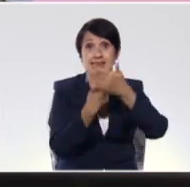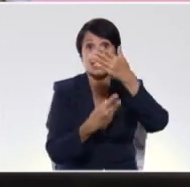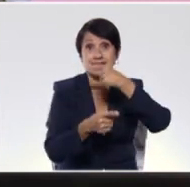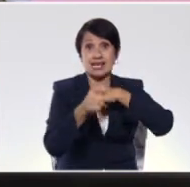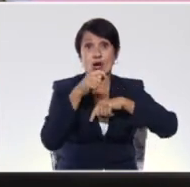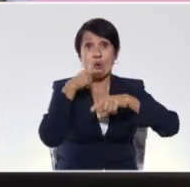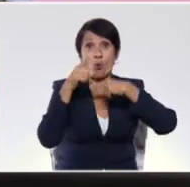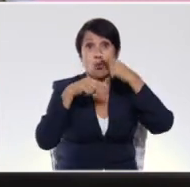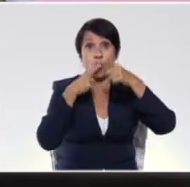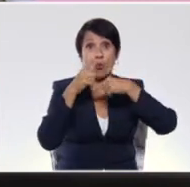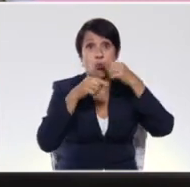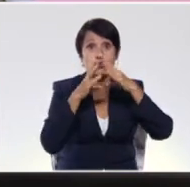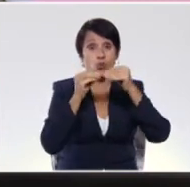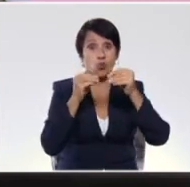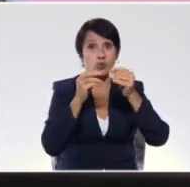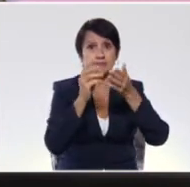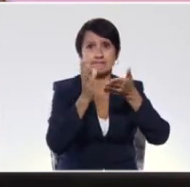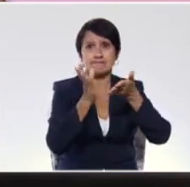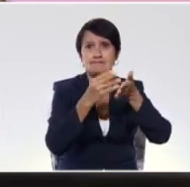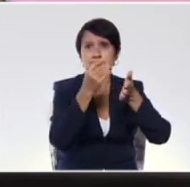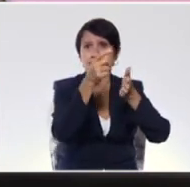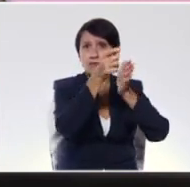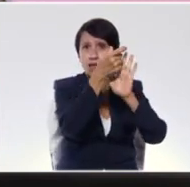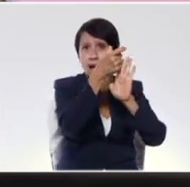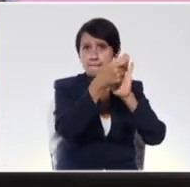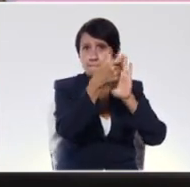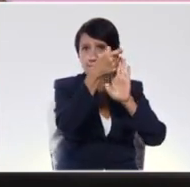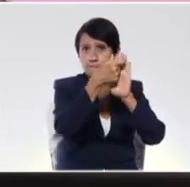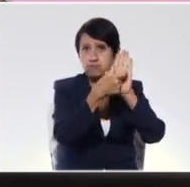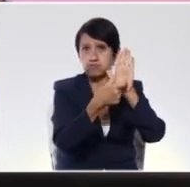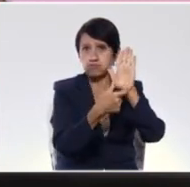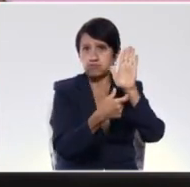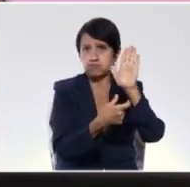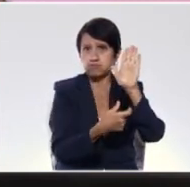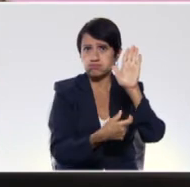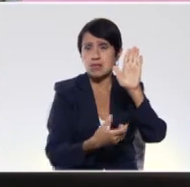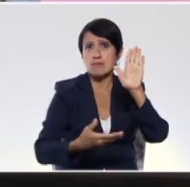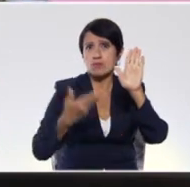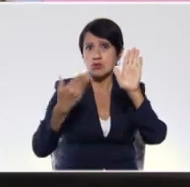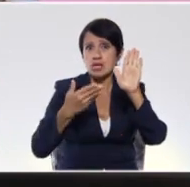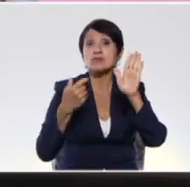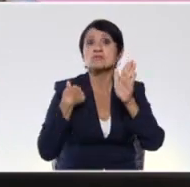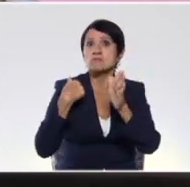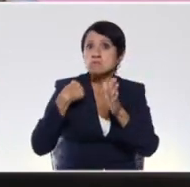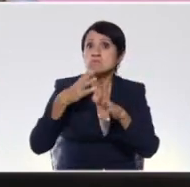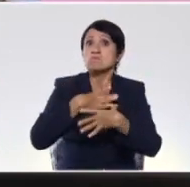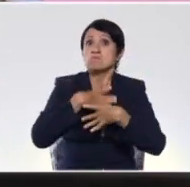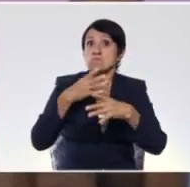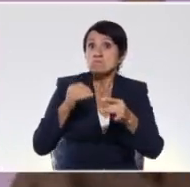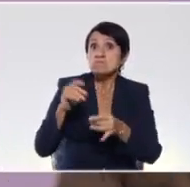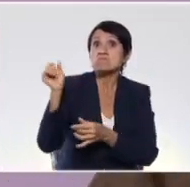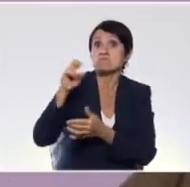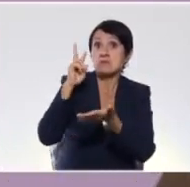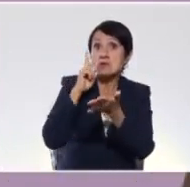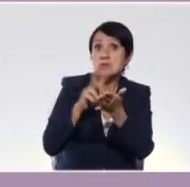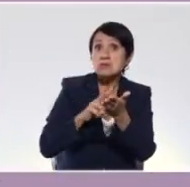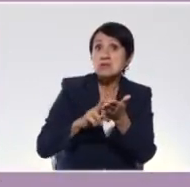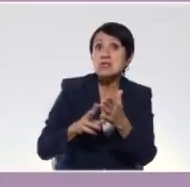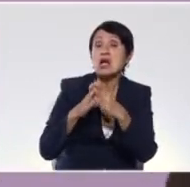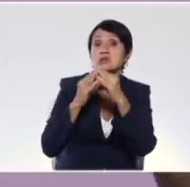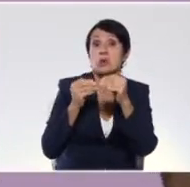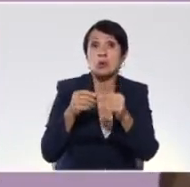interesante. ¡Qué bonito, profe! Sí, yo leí una edición con muchas